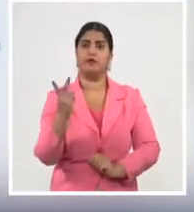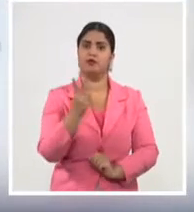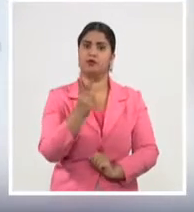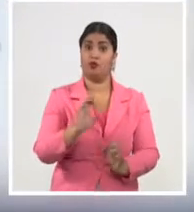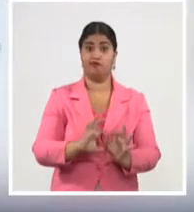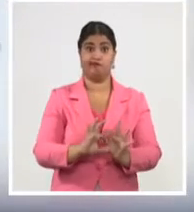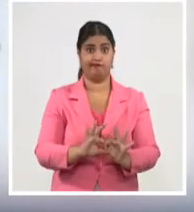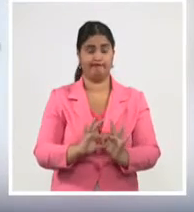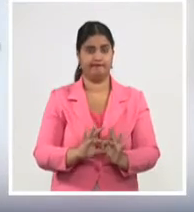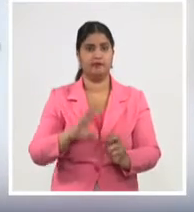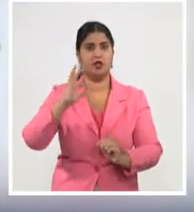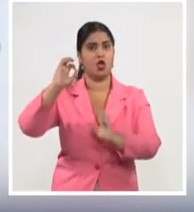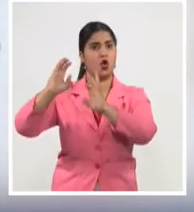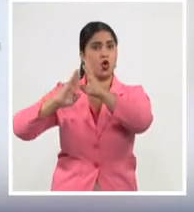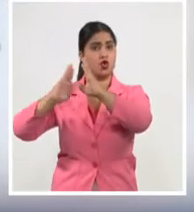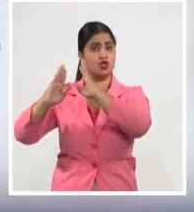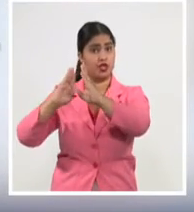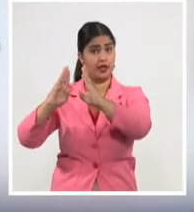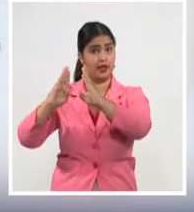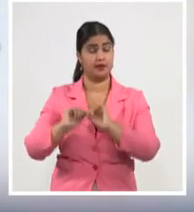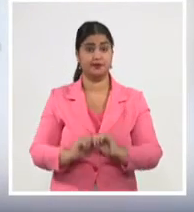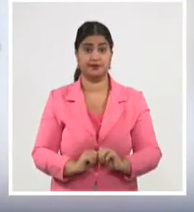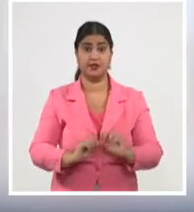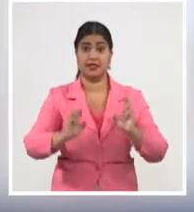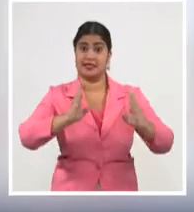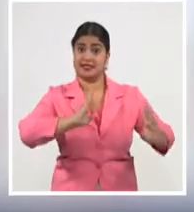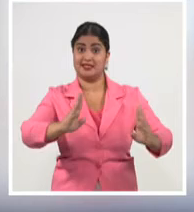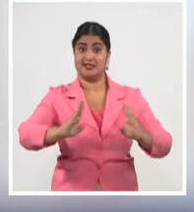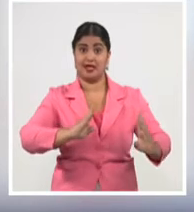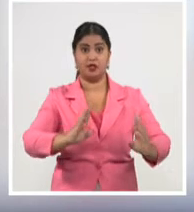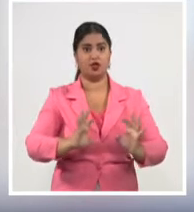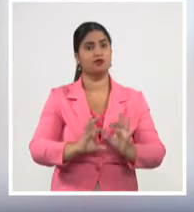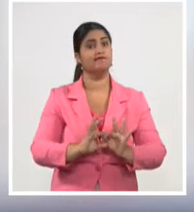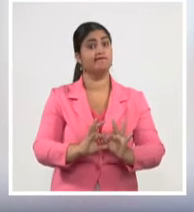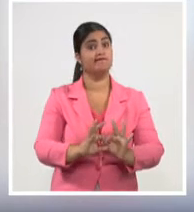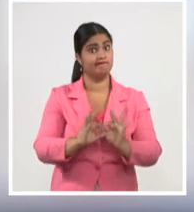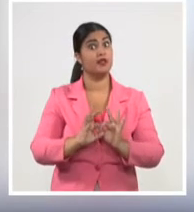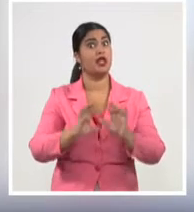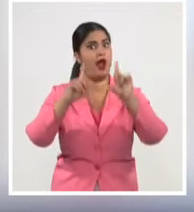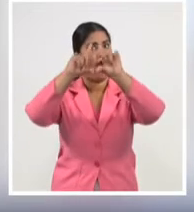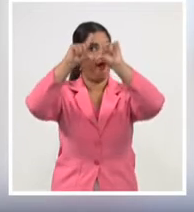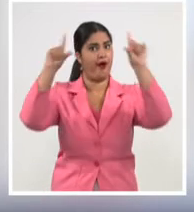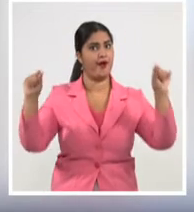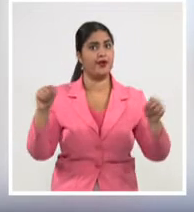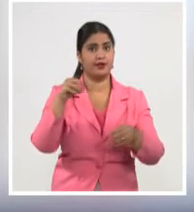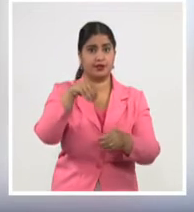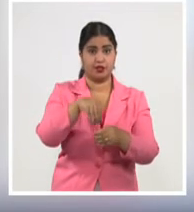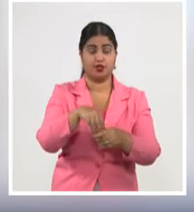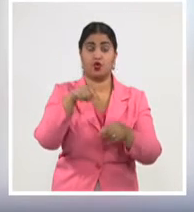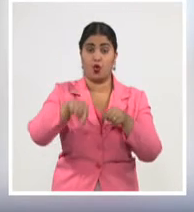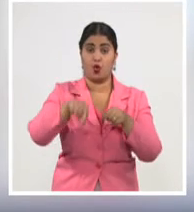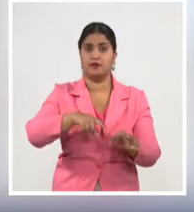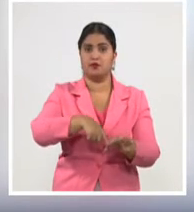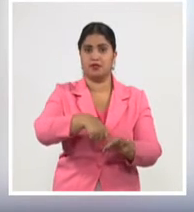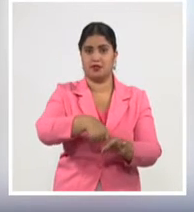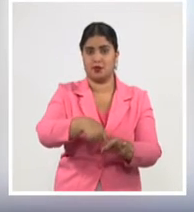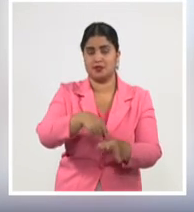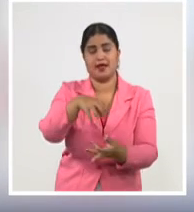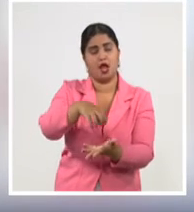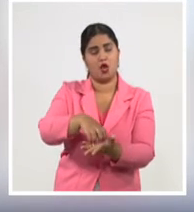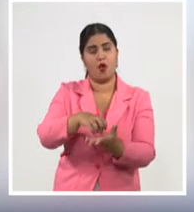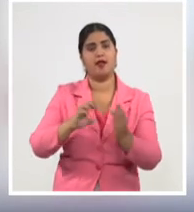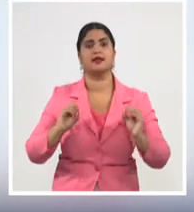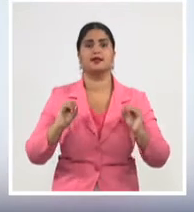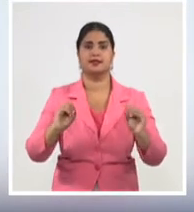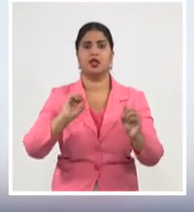regiones la central presenta la situación epidemiológica más compleja. Nuevamente hoy el municipio especial Isla de la Juventud no reporta